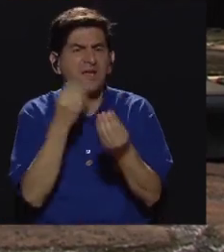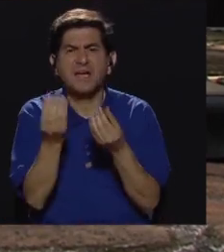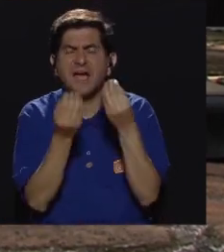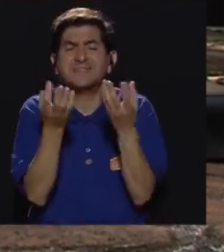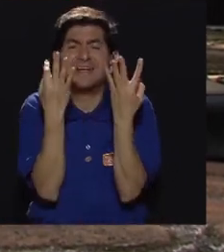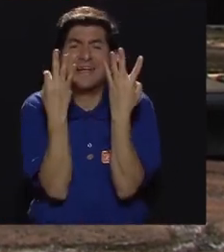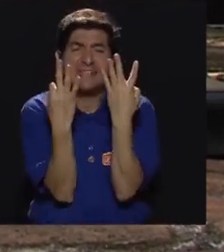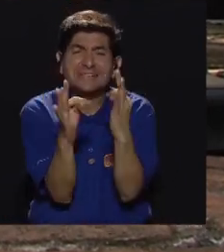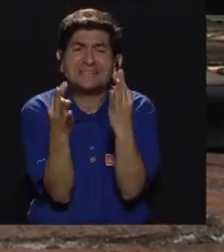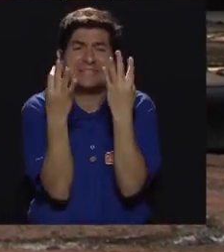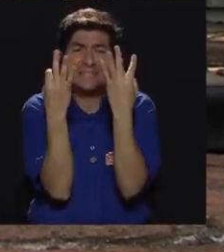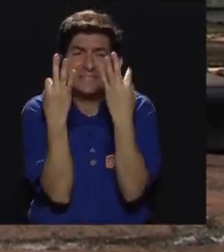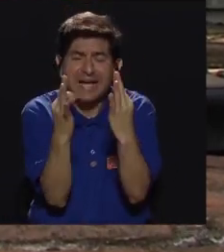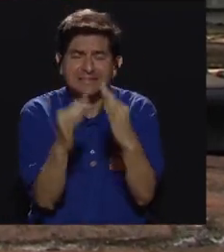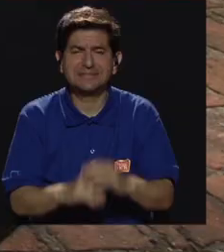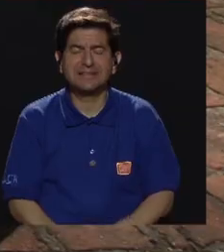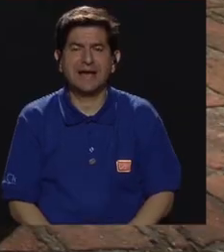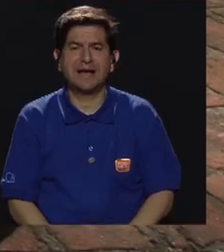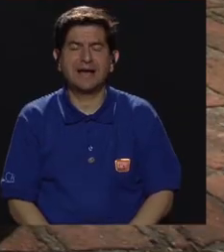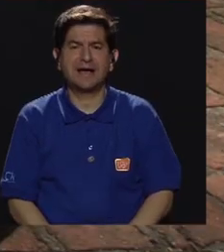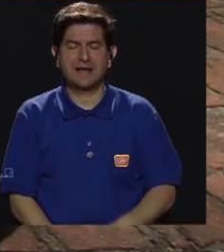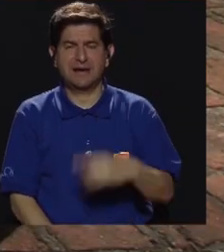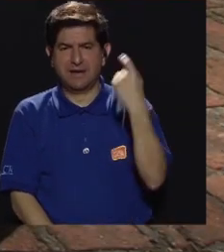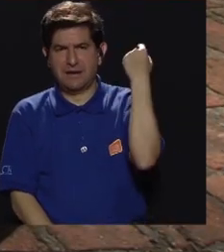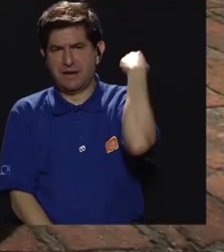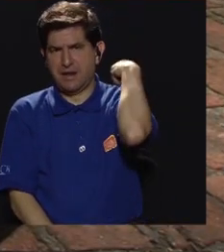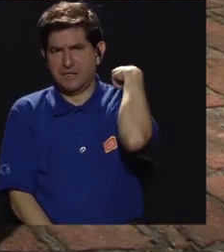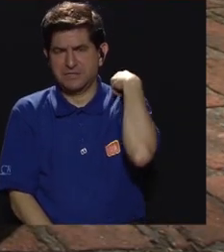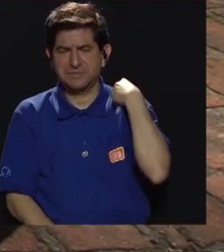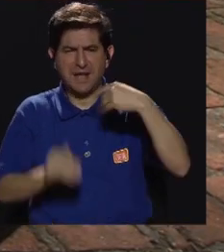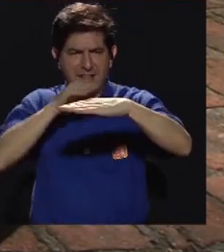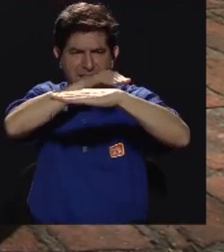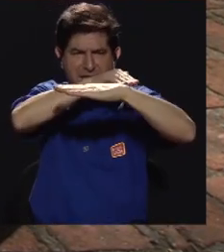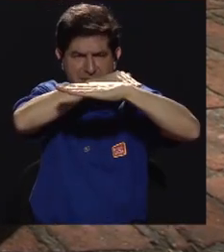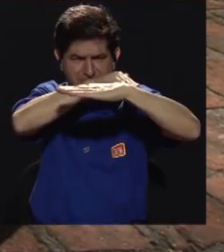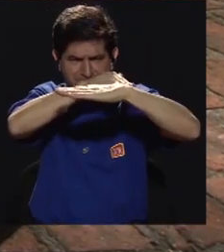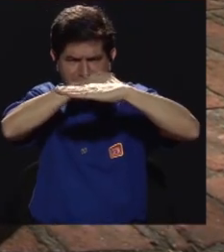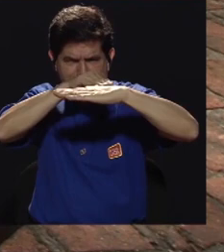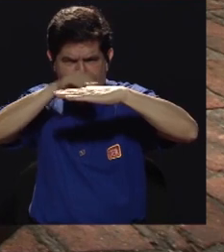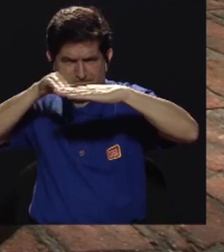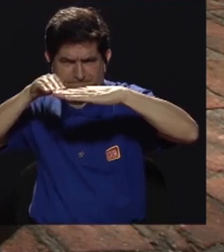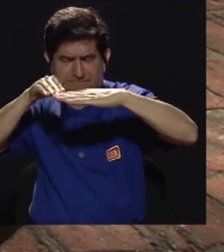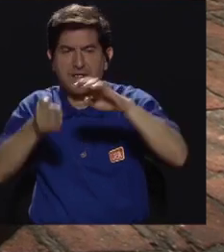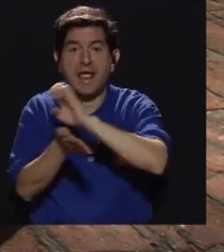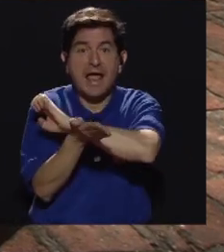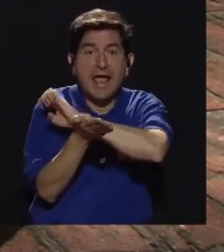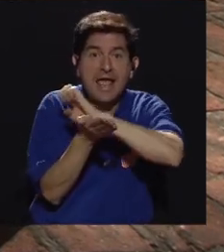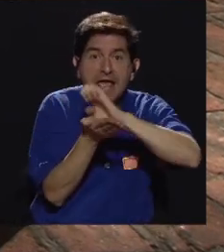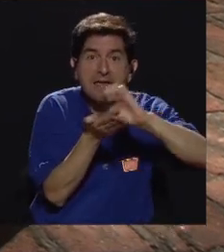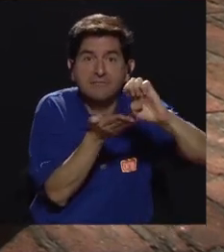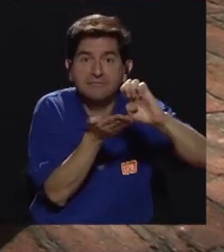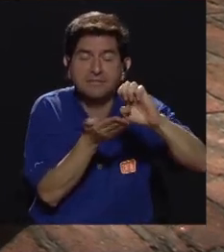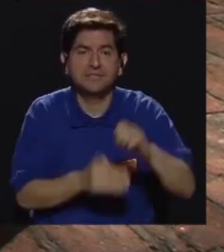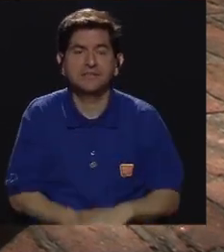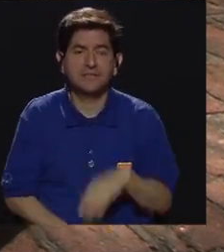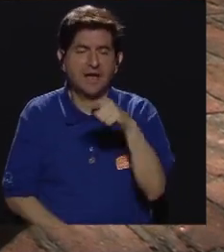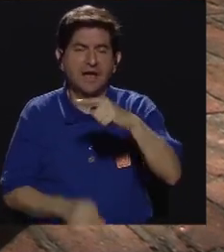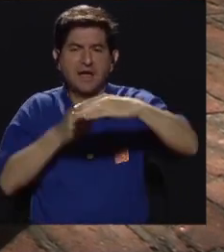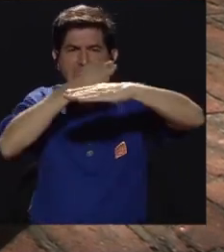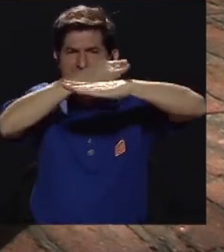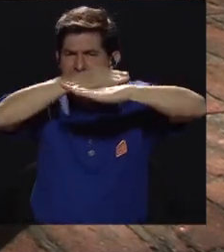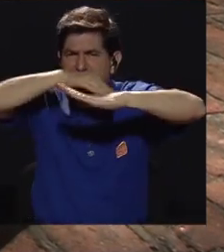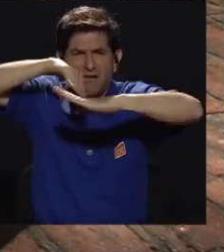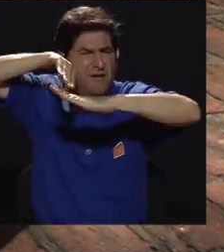poner la espalda de la forma más recta posible, evitando arquearla de esta forma,